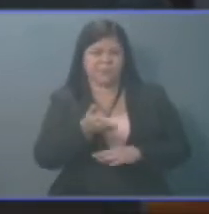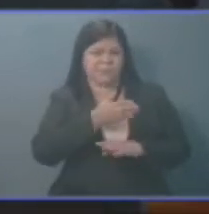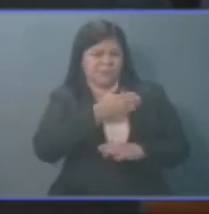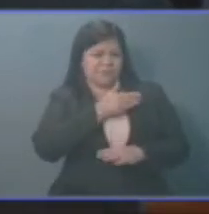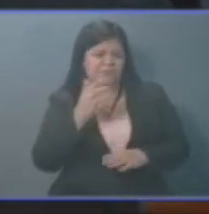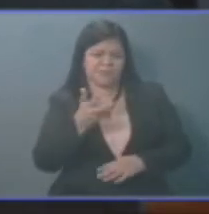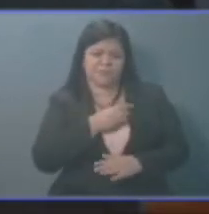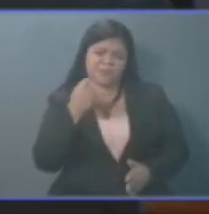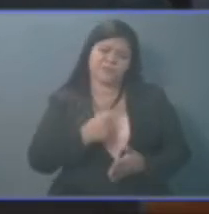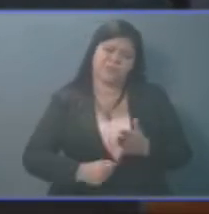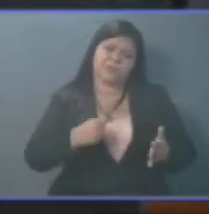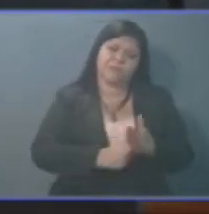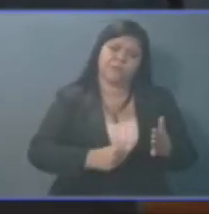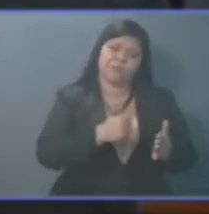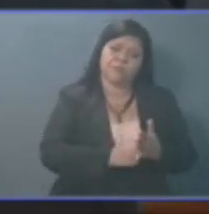años.